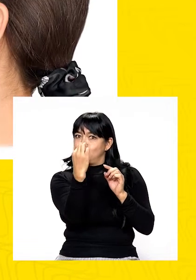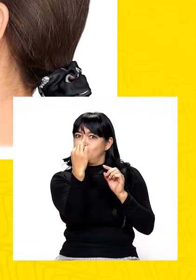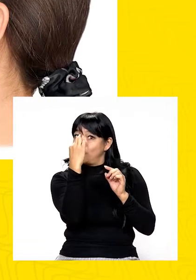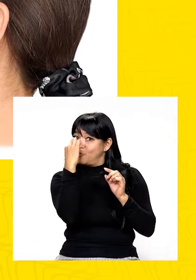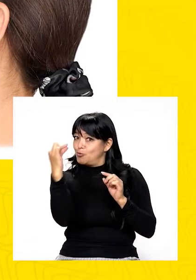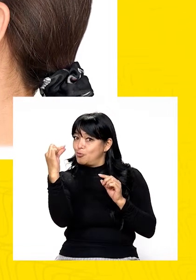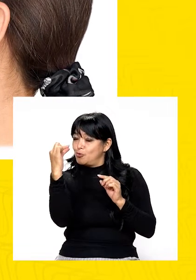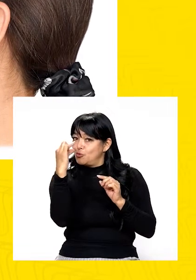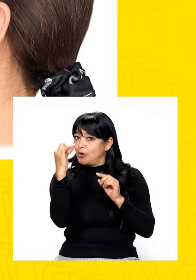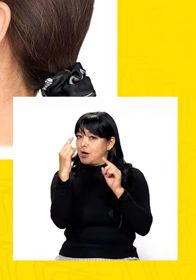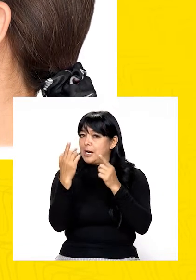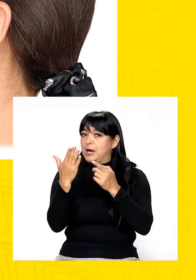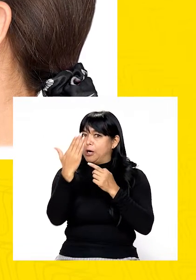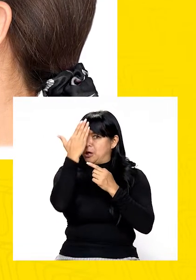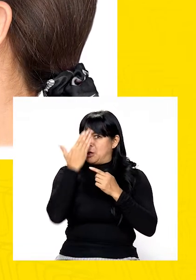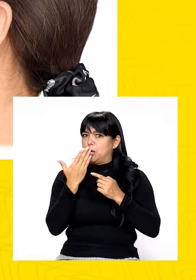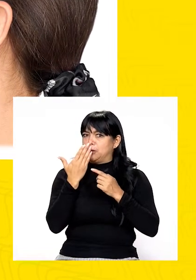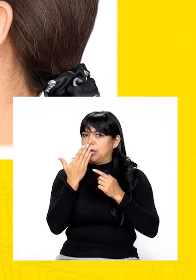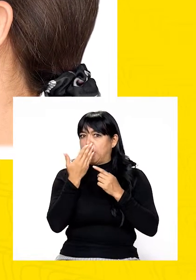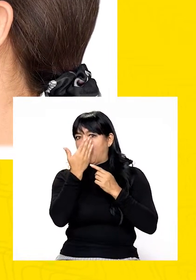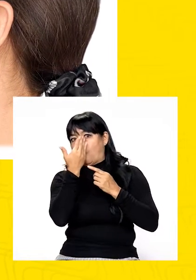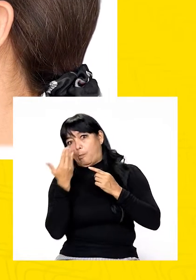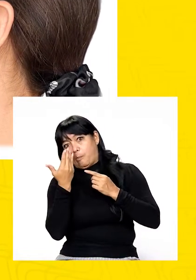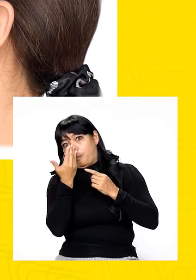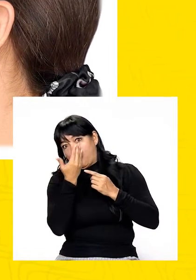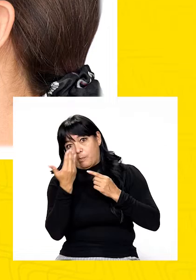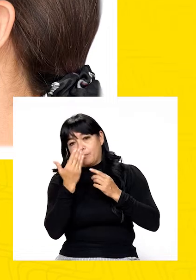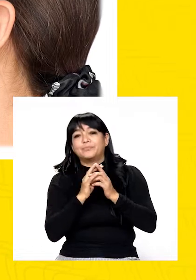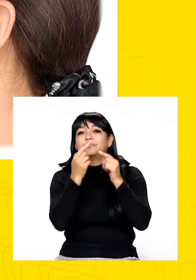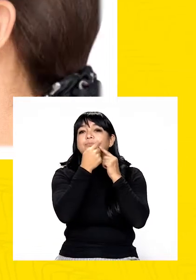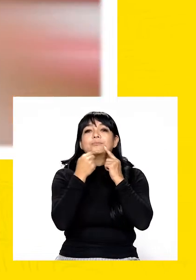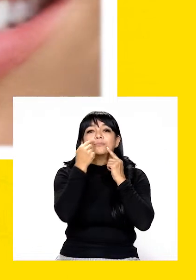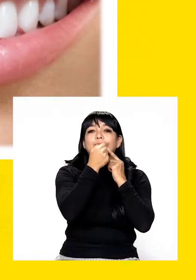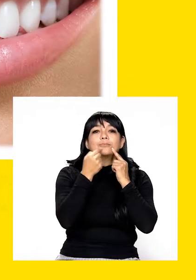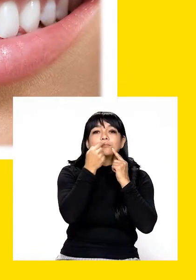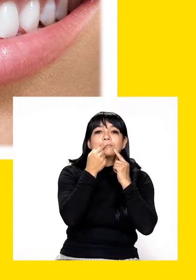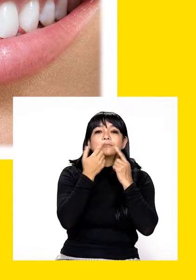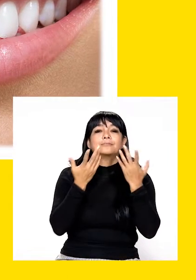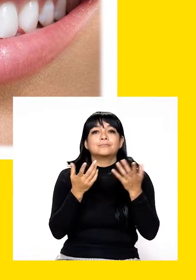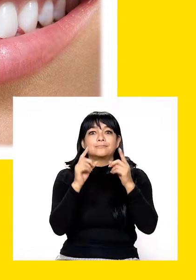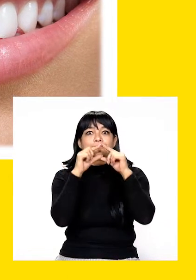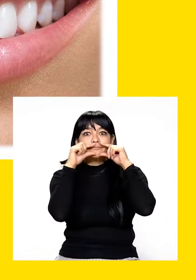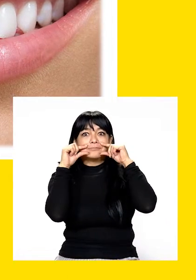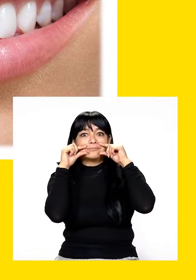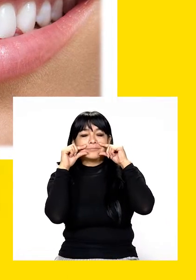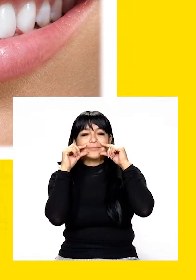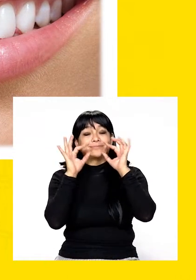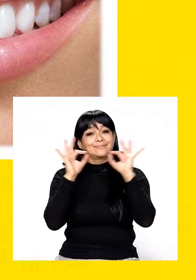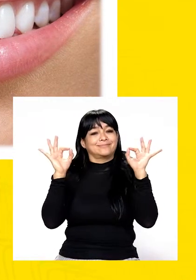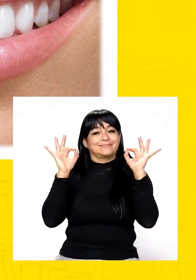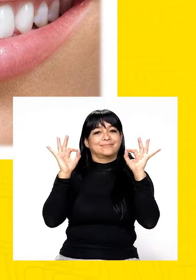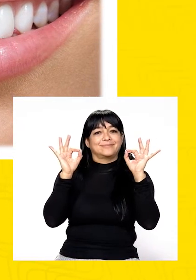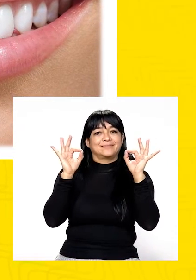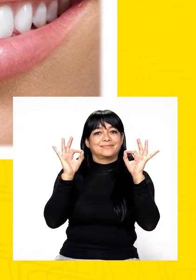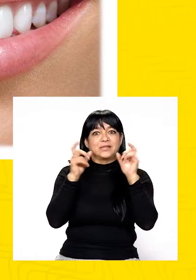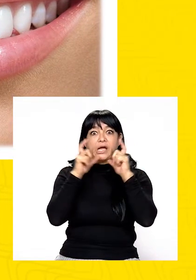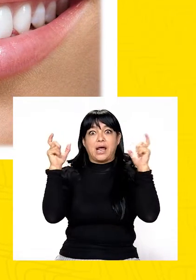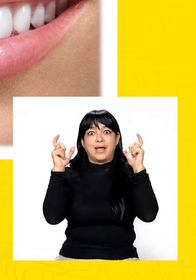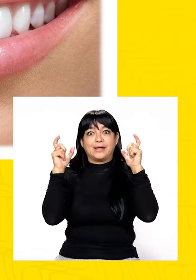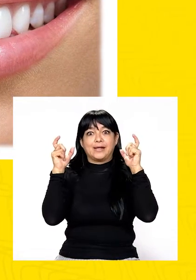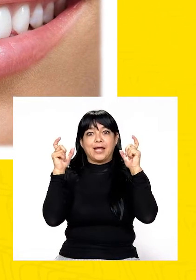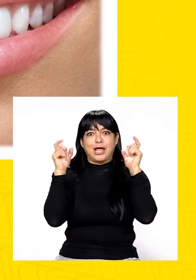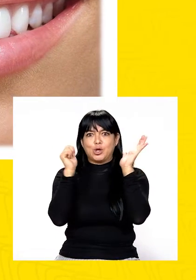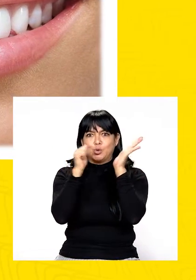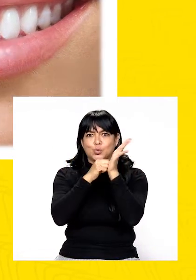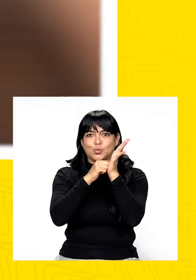fina, larga, puntiaguda, recta, torcida. Boca 2. Fina, fresca,